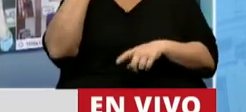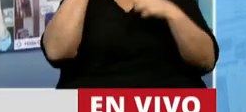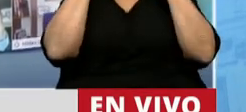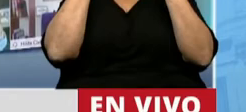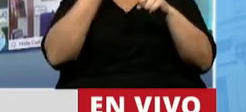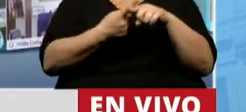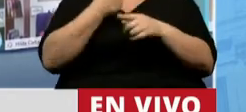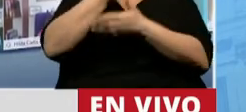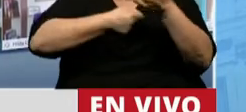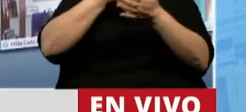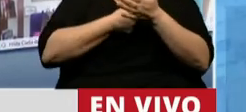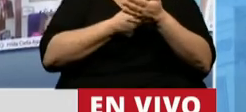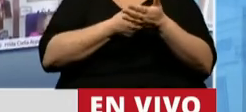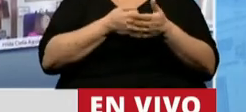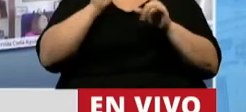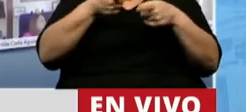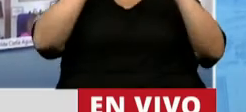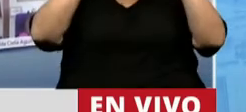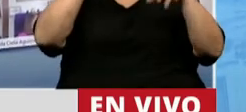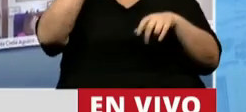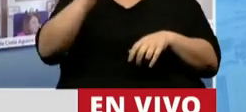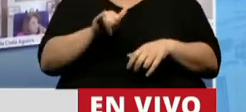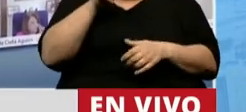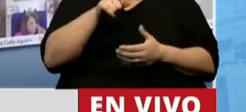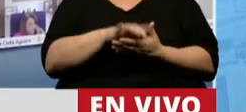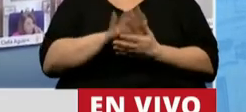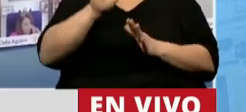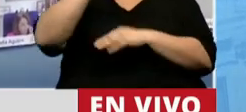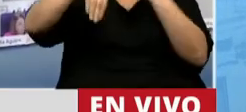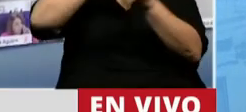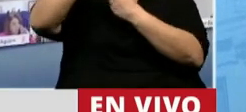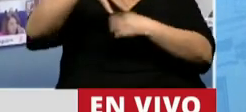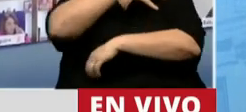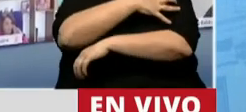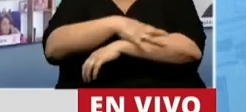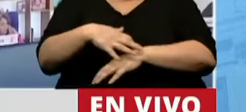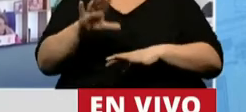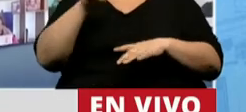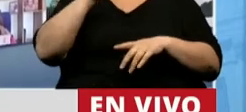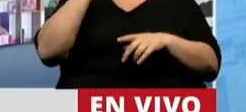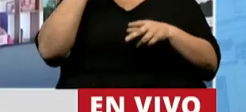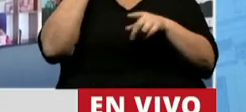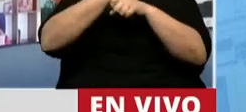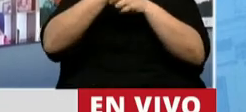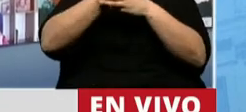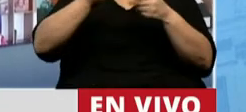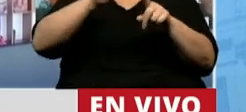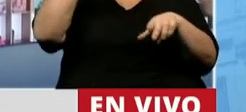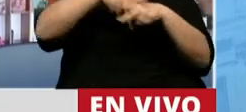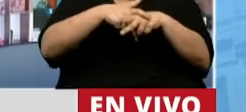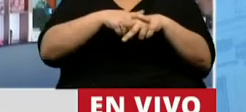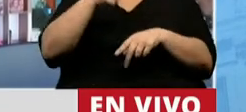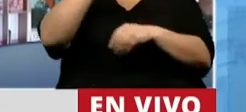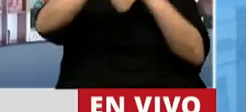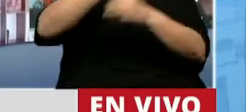que han dado su vida. Quiero recordar que Atilio López viene de una familia muy humilde, no logró terminar la primaria, una